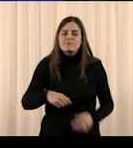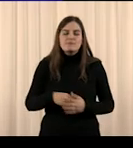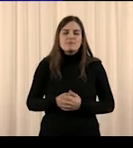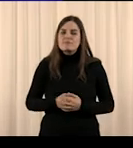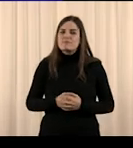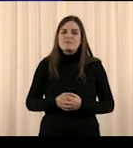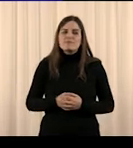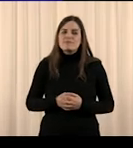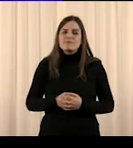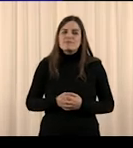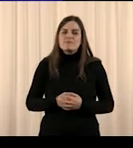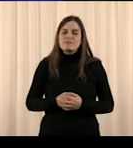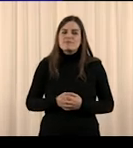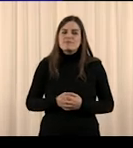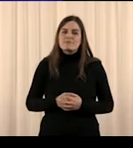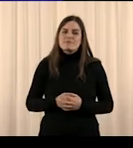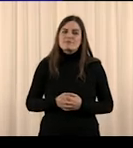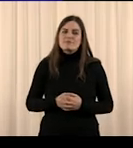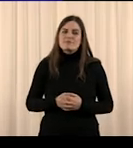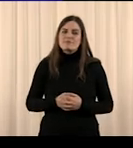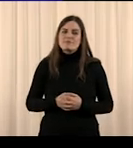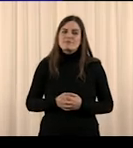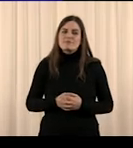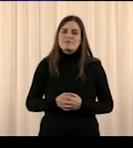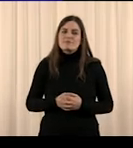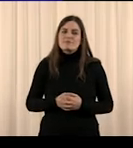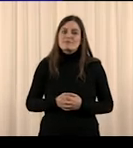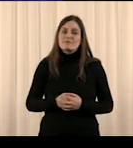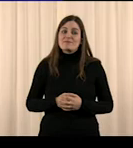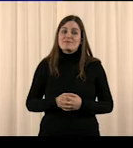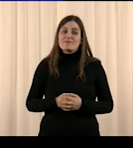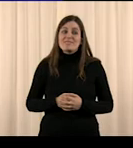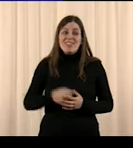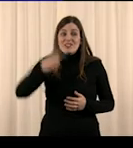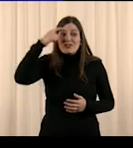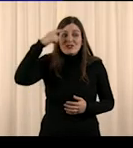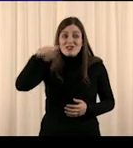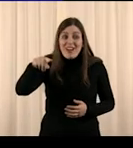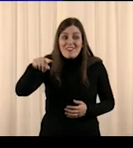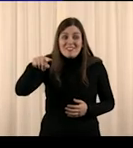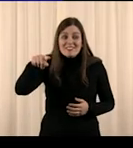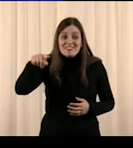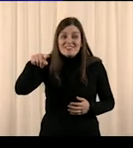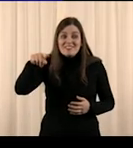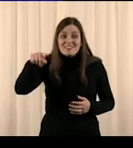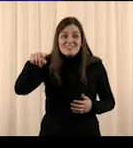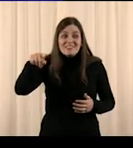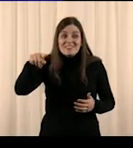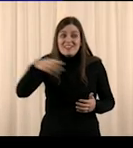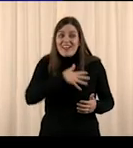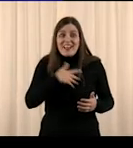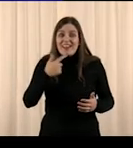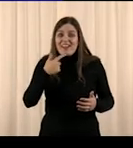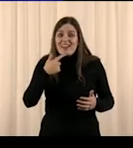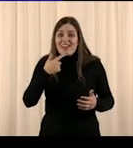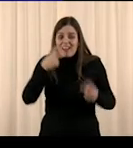Cuando no prestan atención a eso, es que no se prestan atención a sí